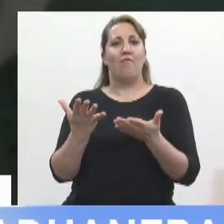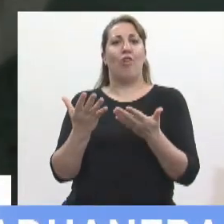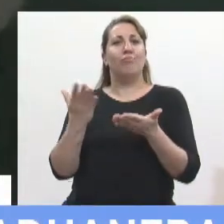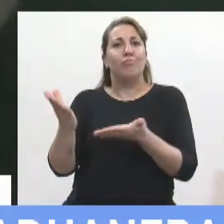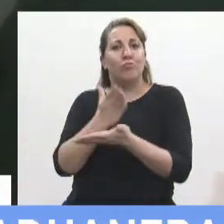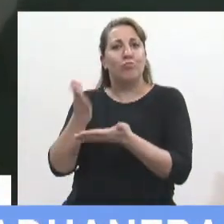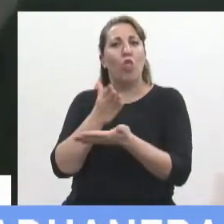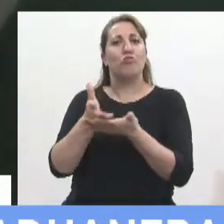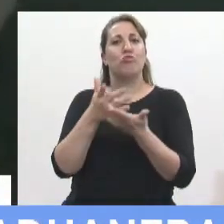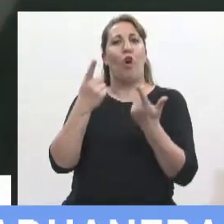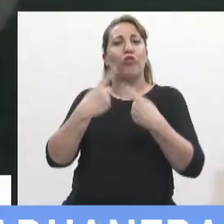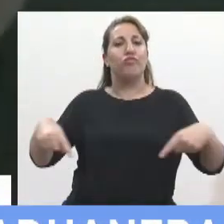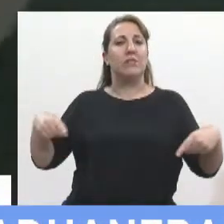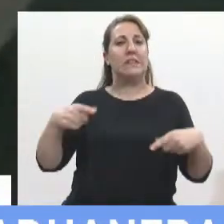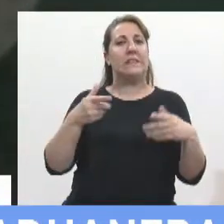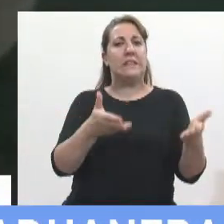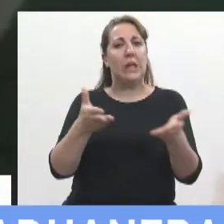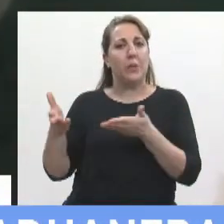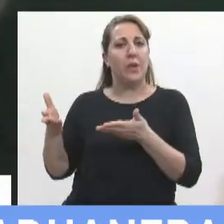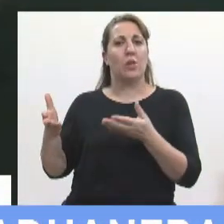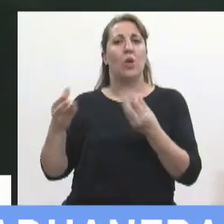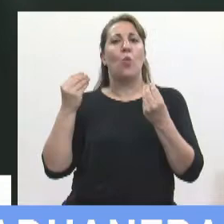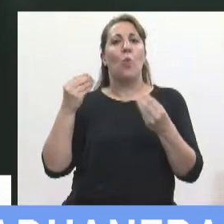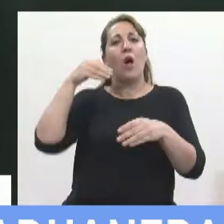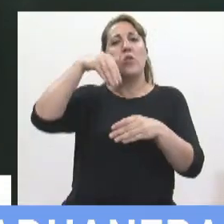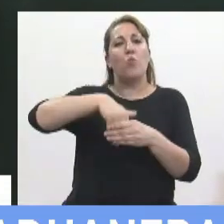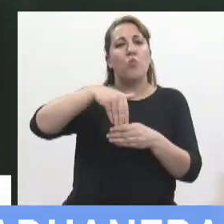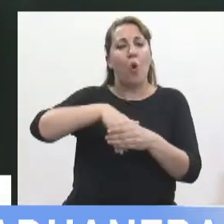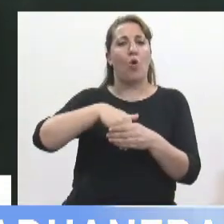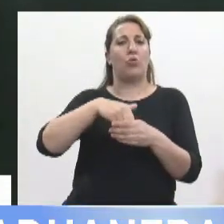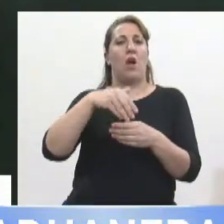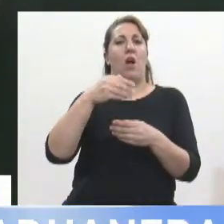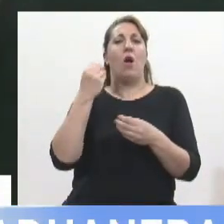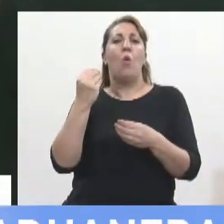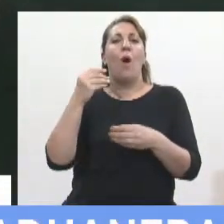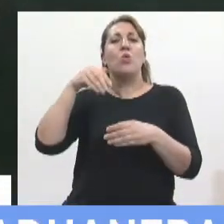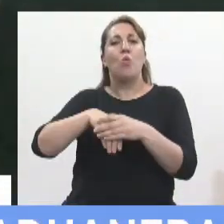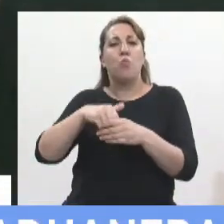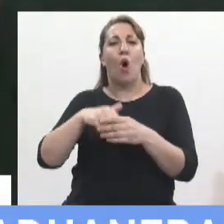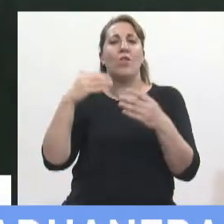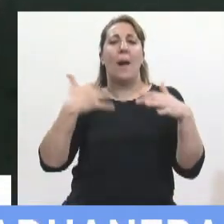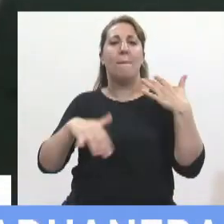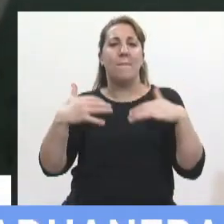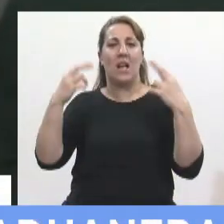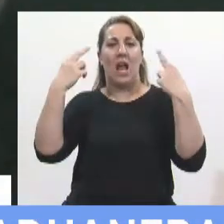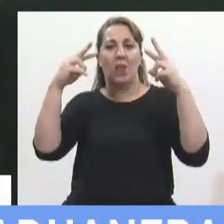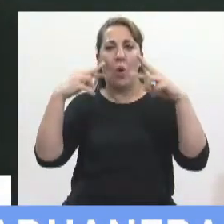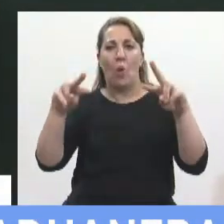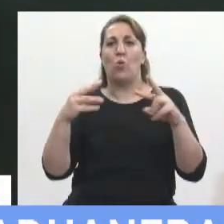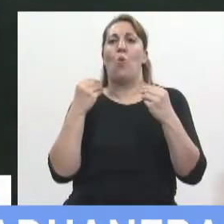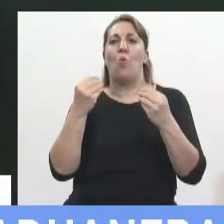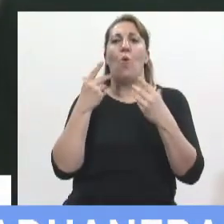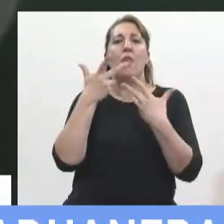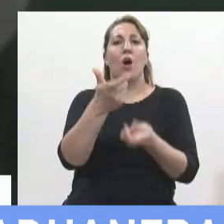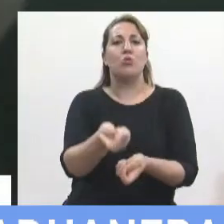los sectores del servicio cuando vota la ayuda a la citricultura cuando vota la emergencia del turismo cuando contribuye